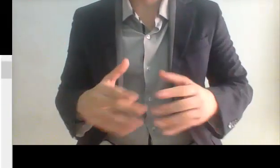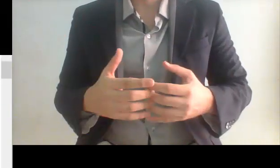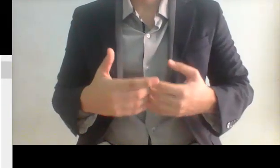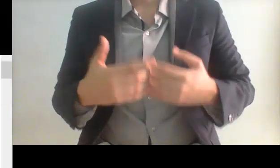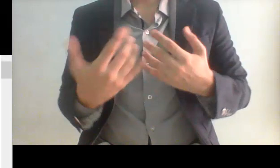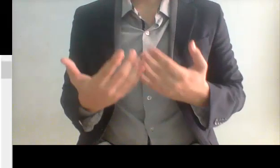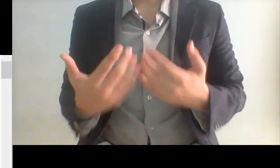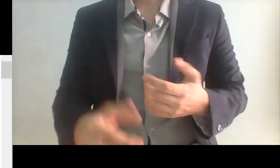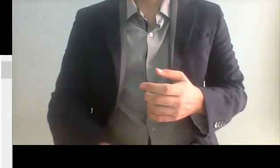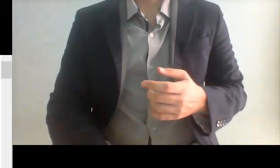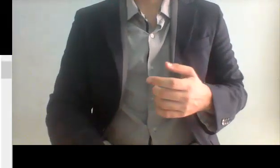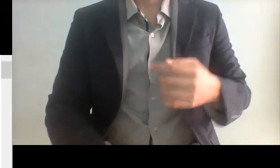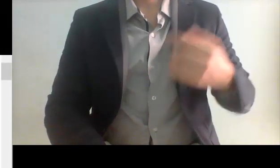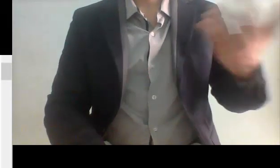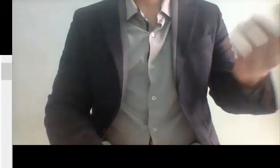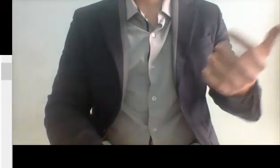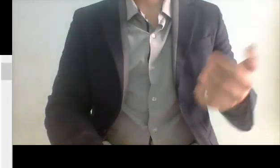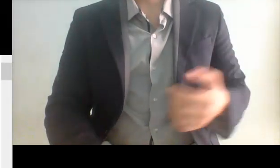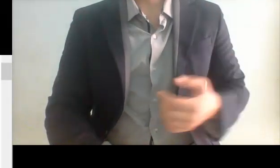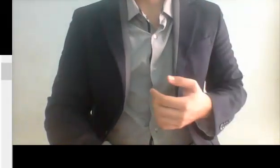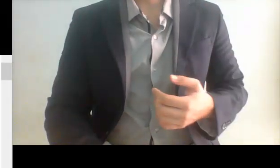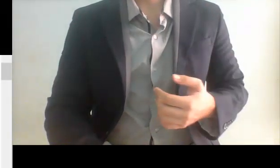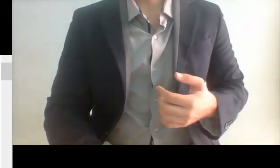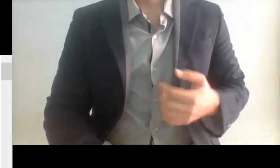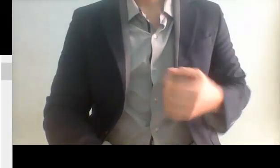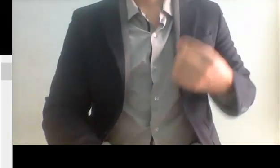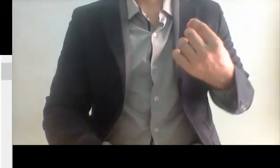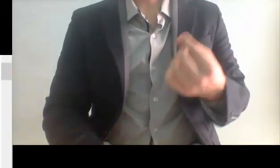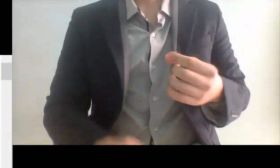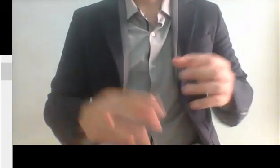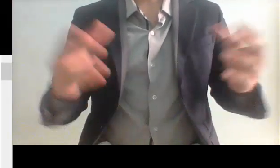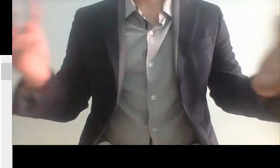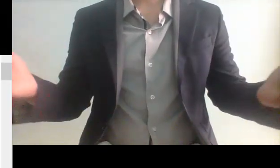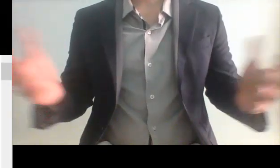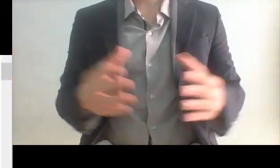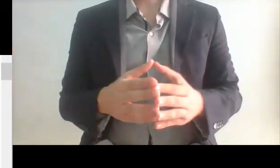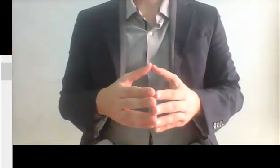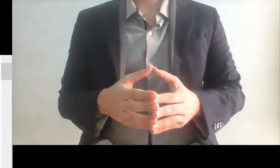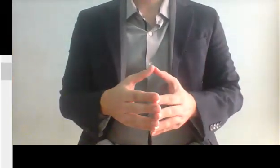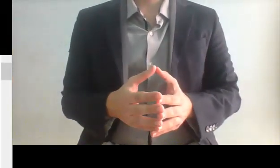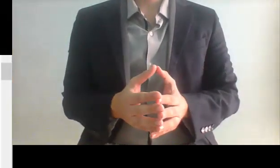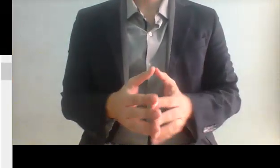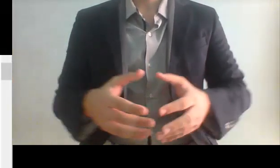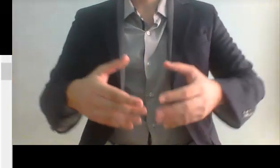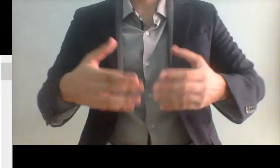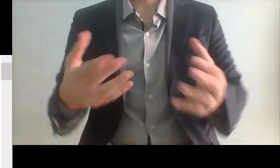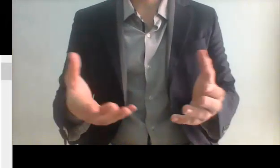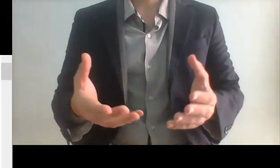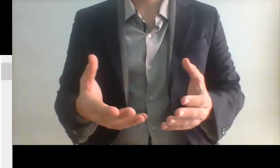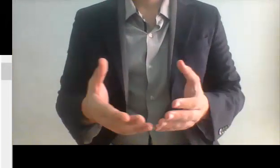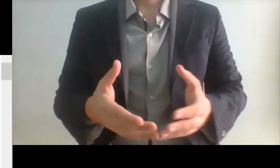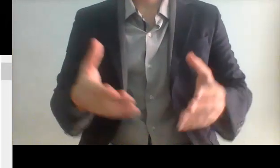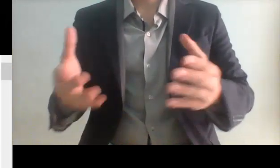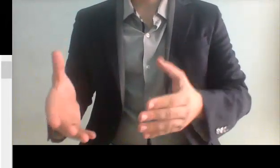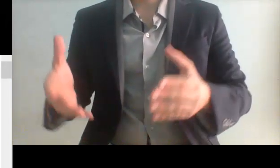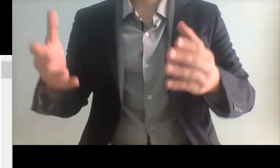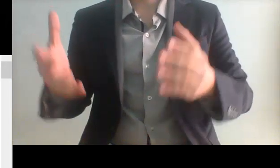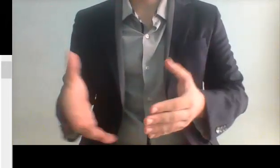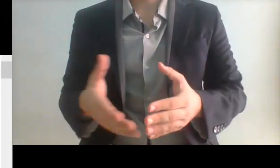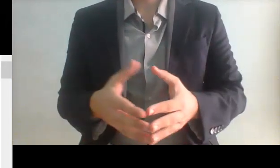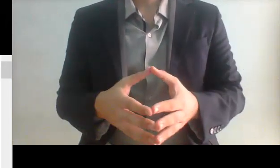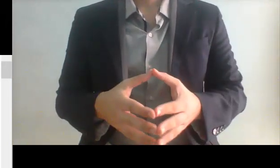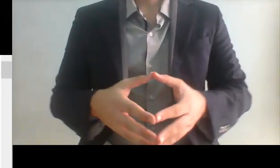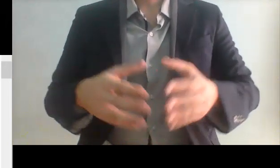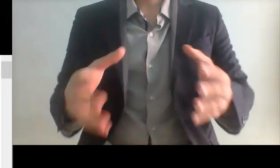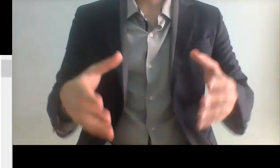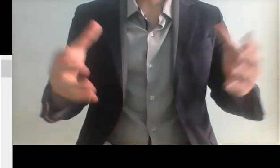inconsistencias vamos a decirlo así no queremos tener problemas pero bueno que es lo que está ocurriendo en este momento que con la llegada de Lozoya a